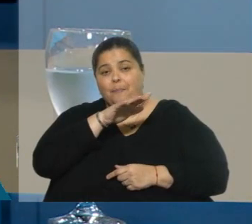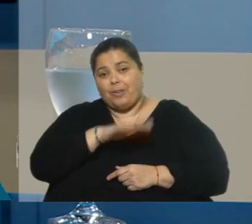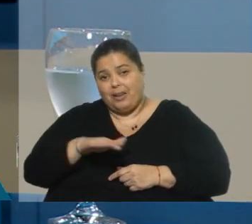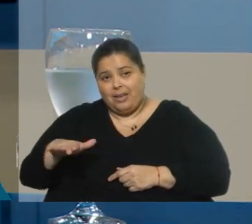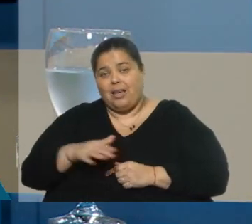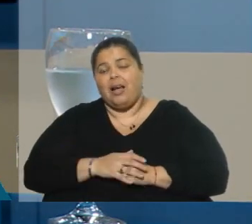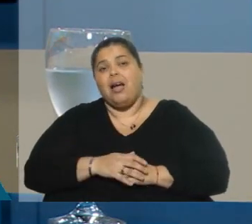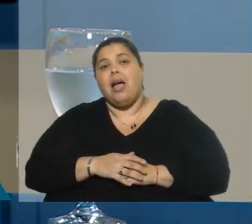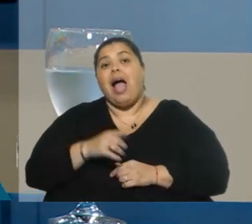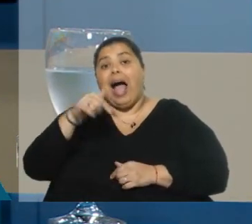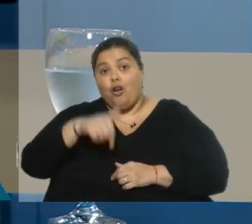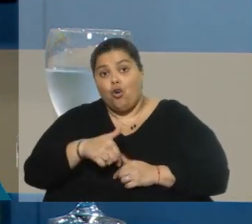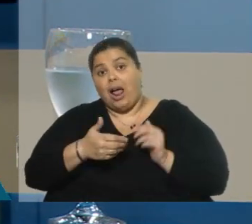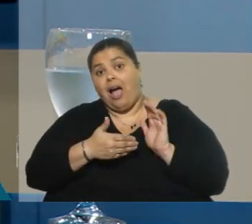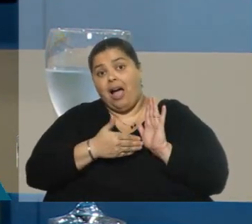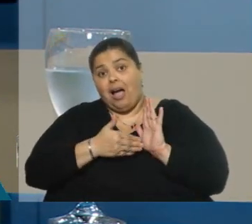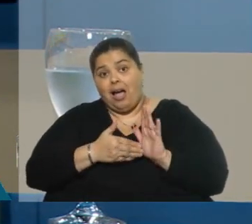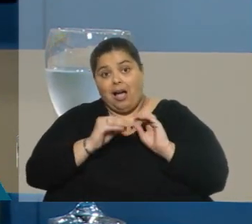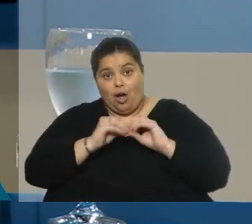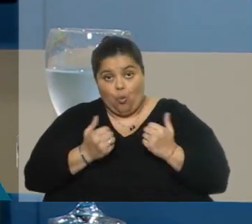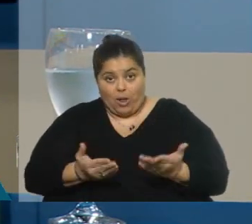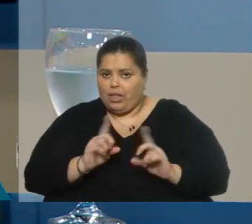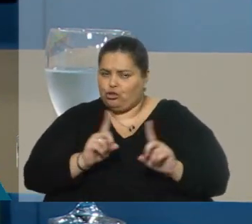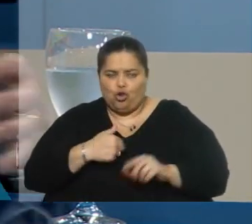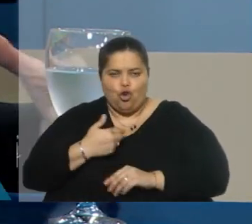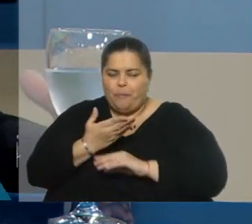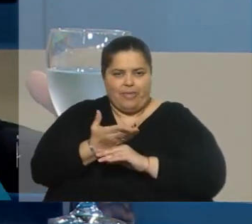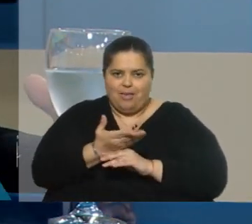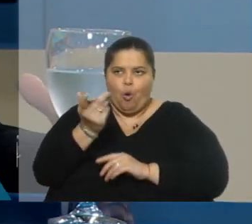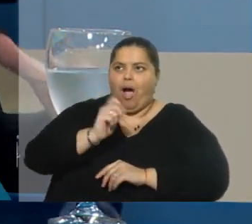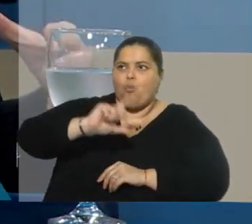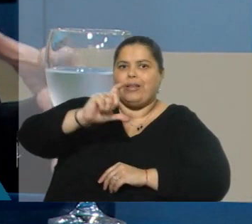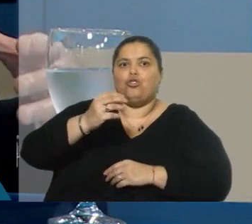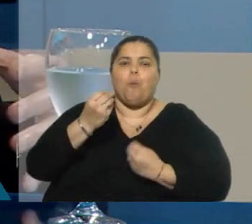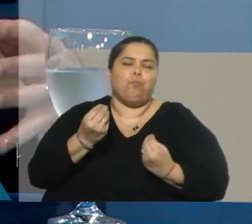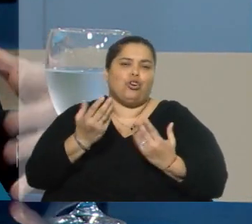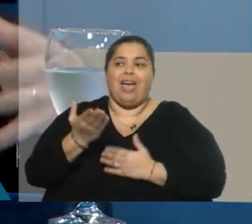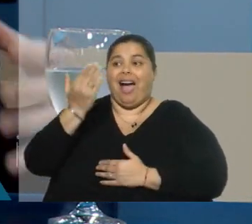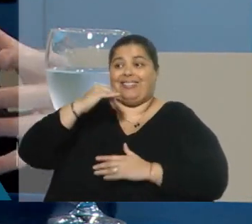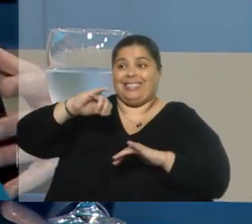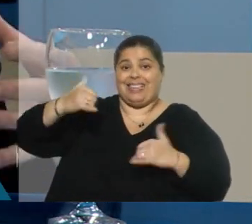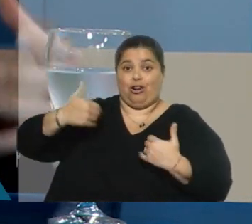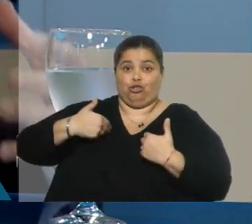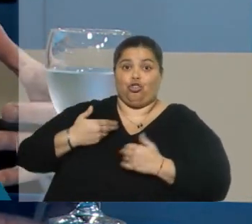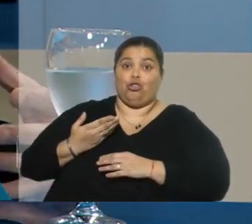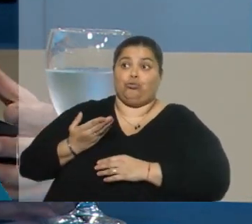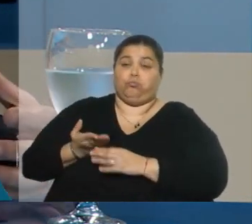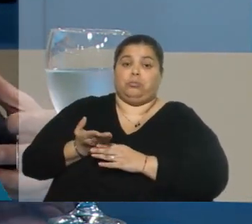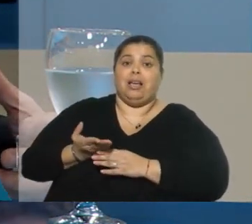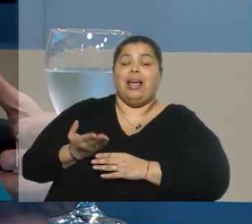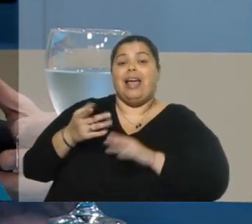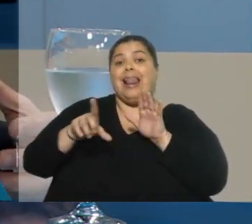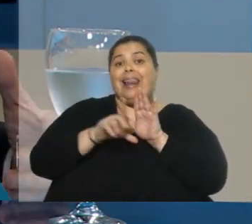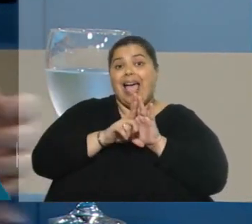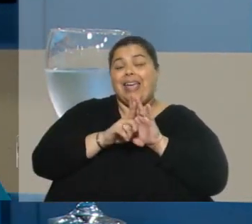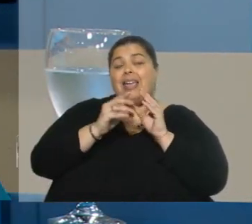cuentas no pedimos incremento presupuestal por distintas razones. En primer lugar porque ya tuvimos un incremento muy significativo en la ley de presupuesto